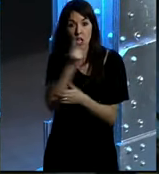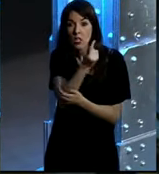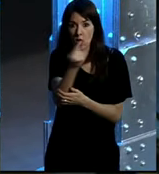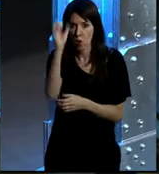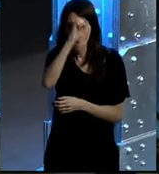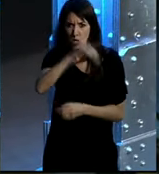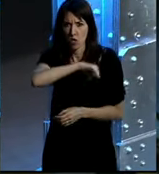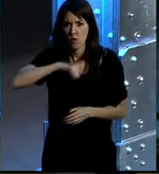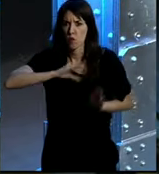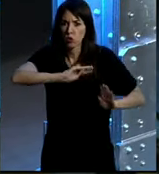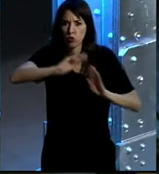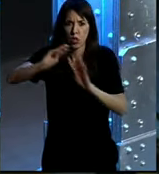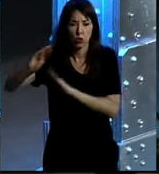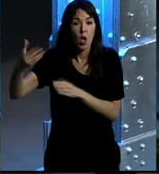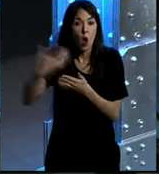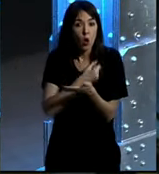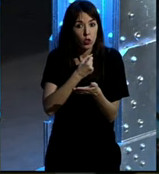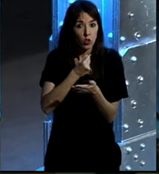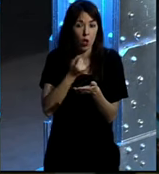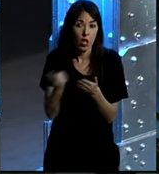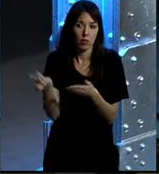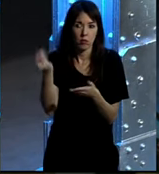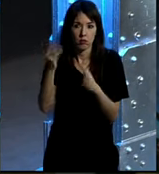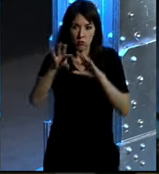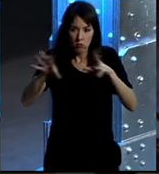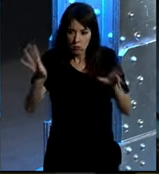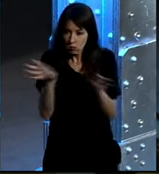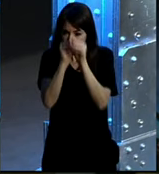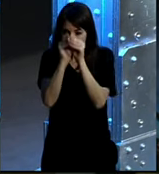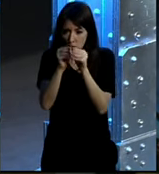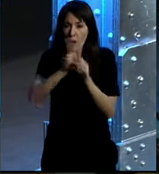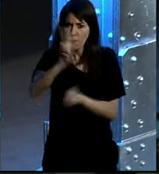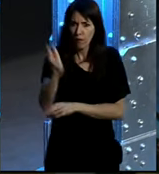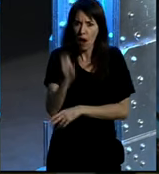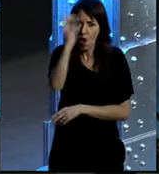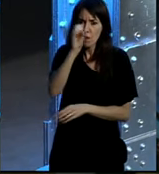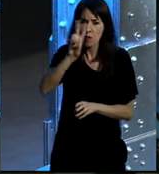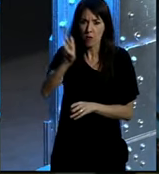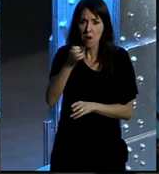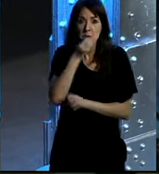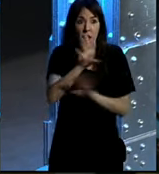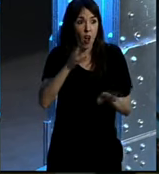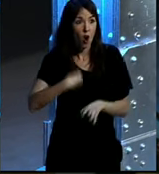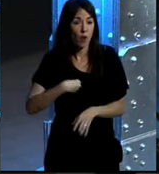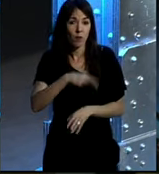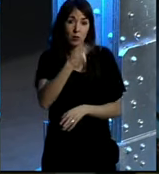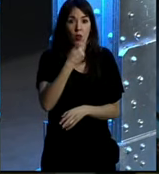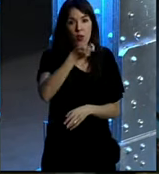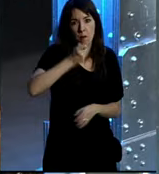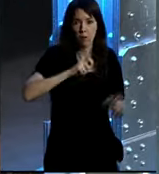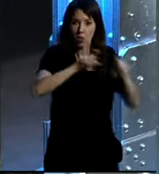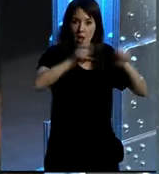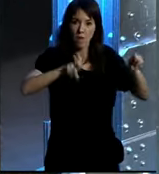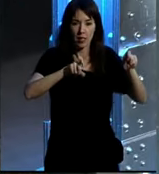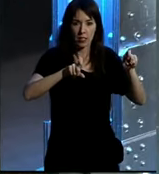uno son opiniones individuales, pero que todas agregadas nos dan una opinión muy válida, muchas veces mucho mejor que la que nos daba el profesional